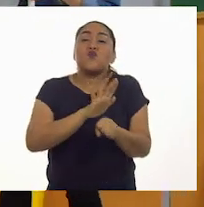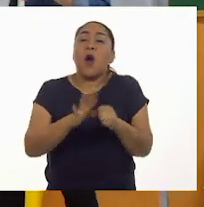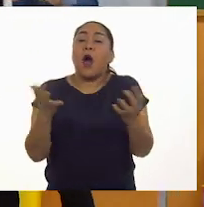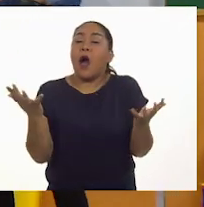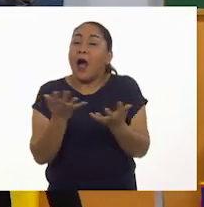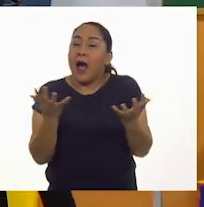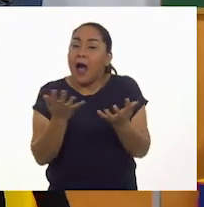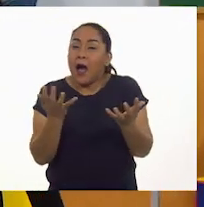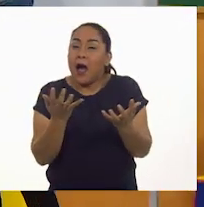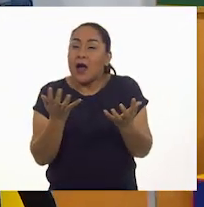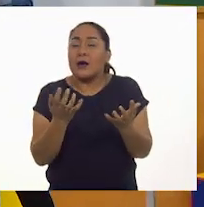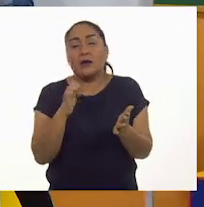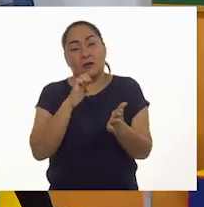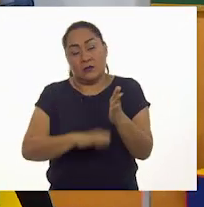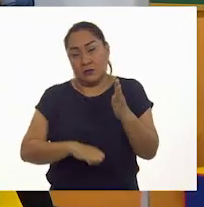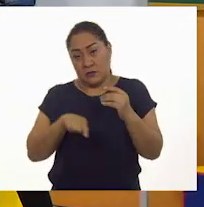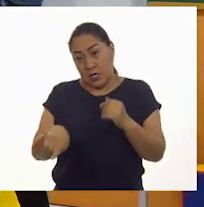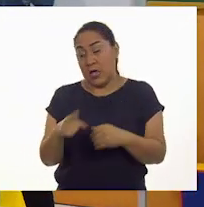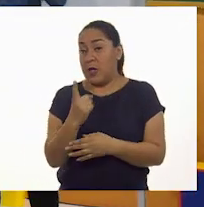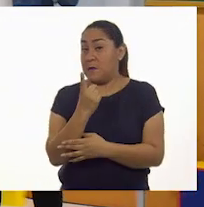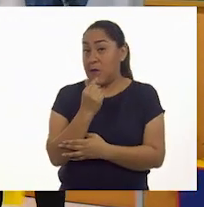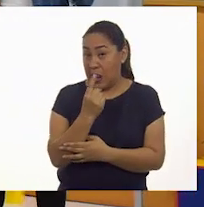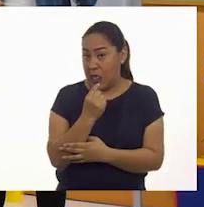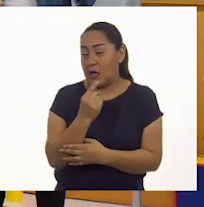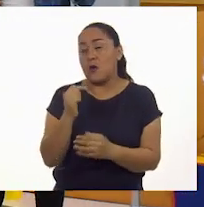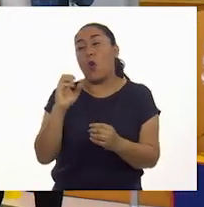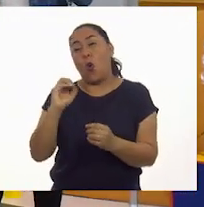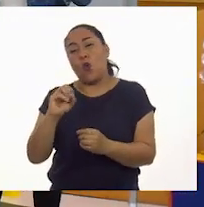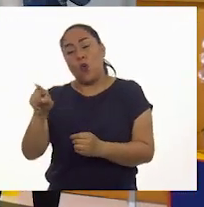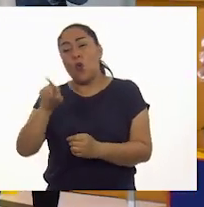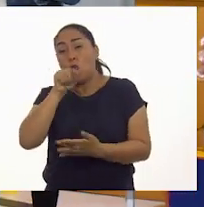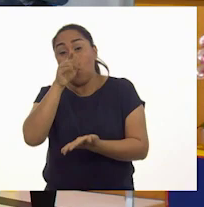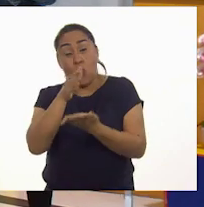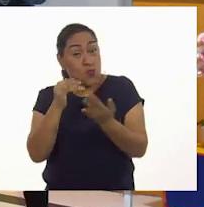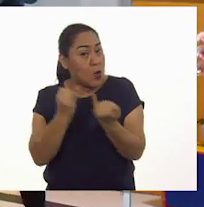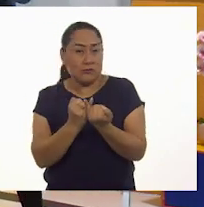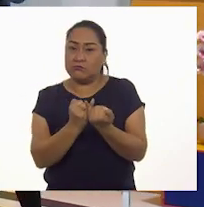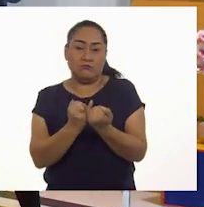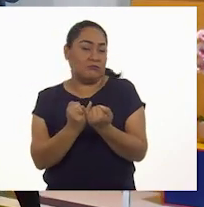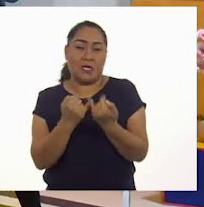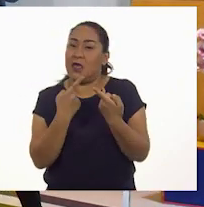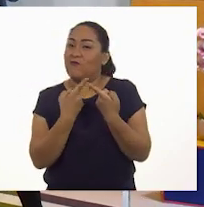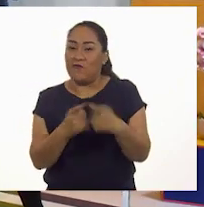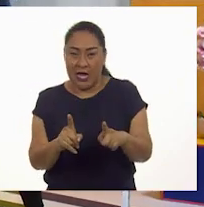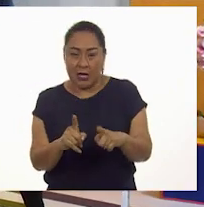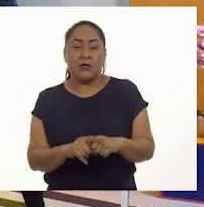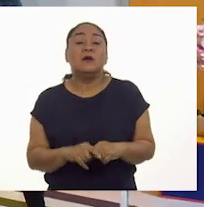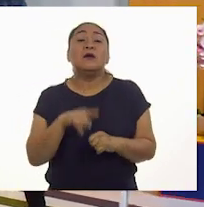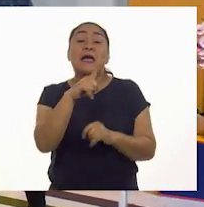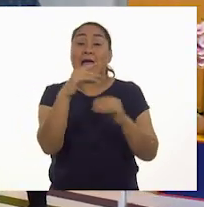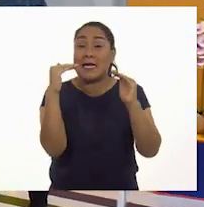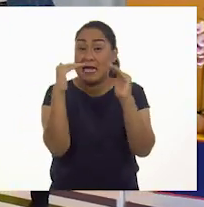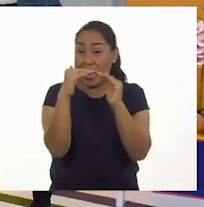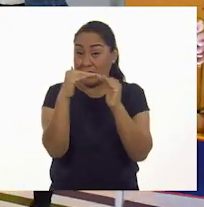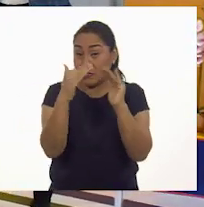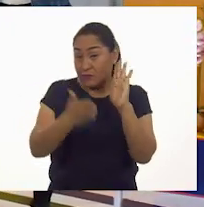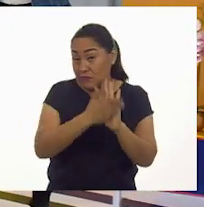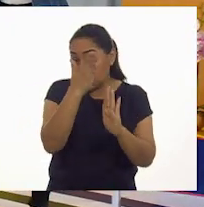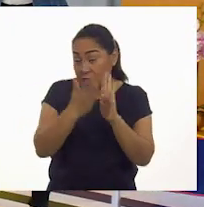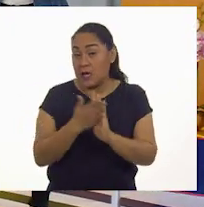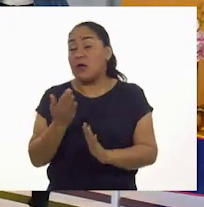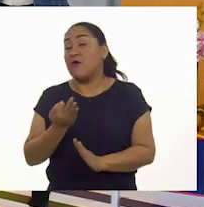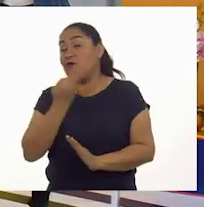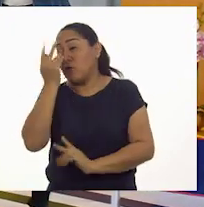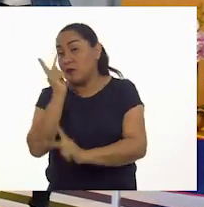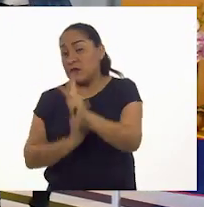El proceso de una vela y de una gallina son diferentes. El proceso de una construcción de una casa y del crecimiento de una flor